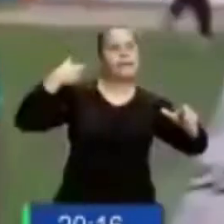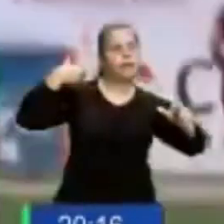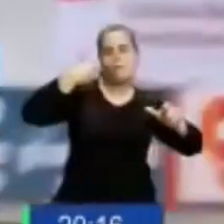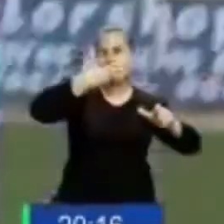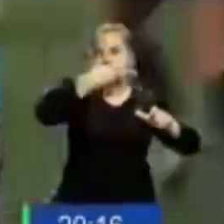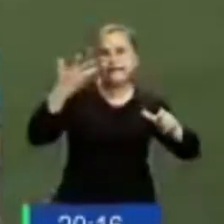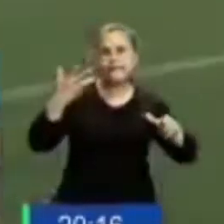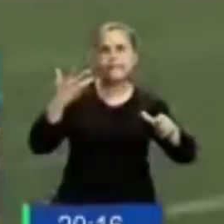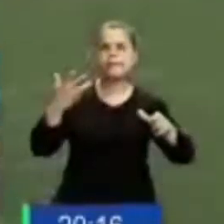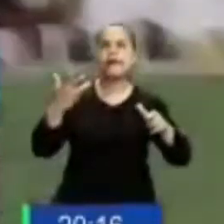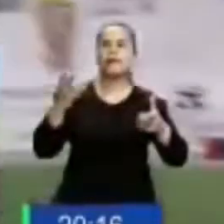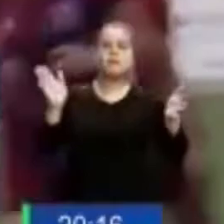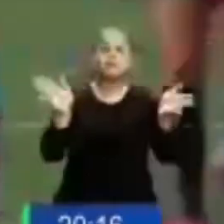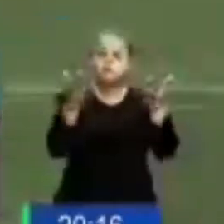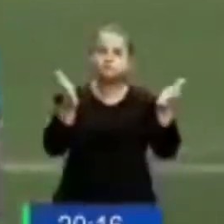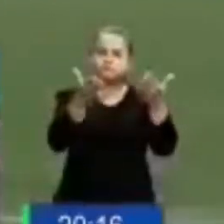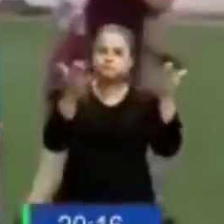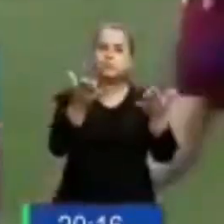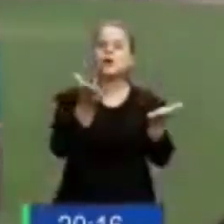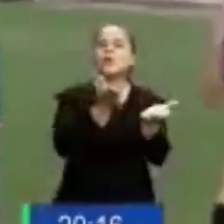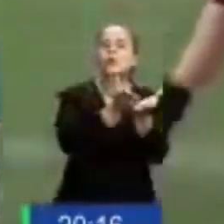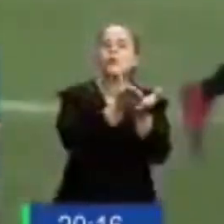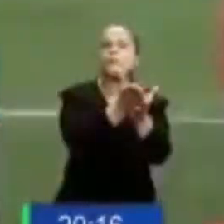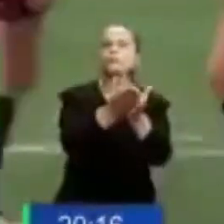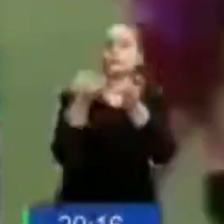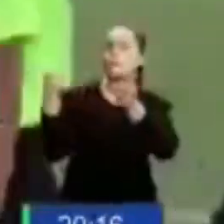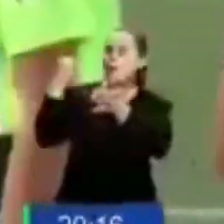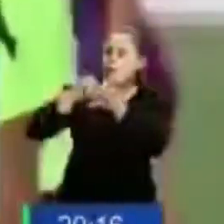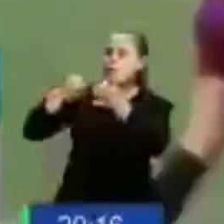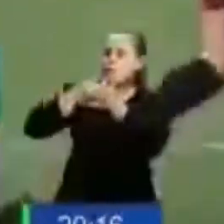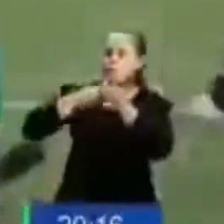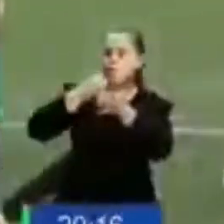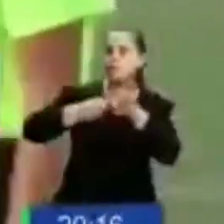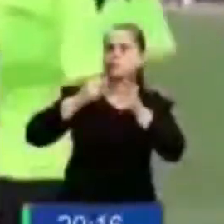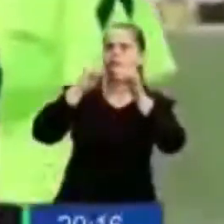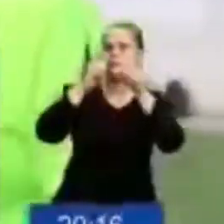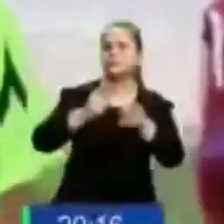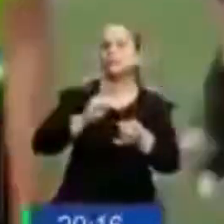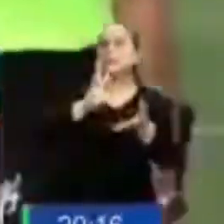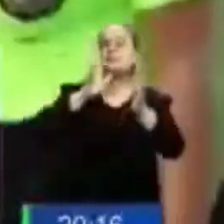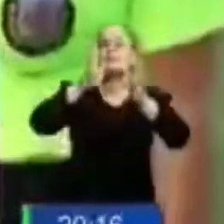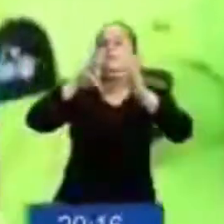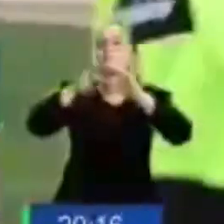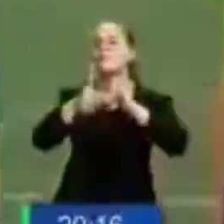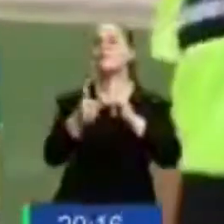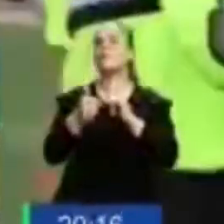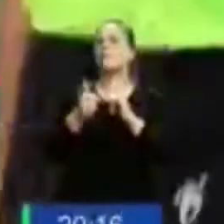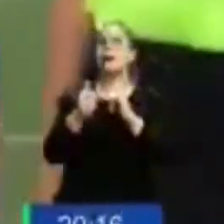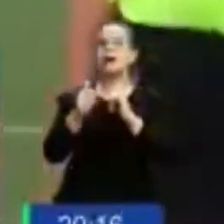deporte en todo el país para que sepan que se puede llegar, que a veces el camino, y más en el interior,